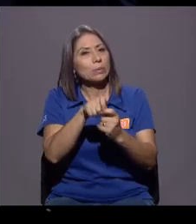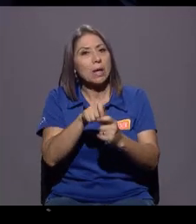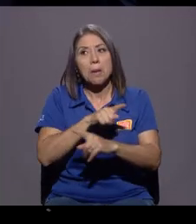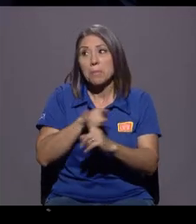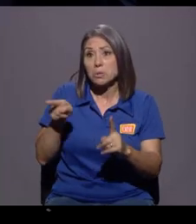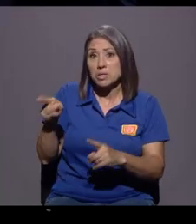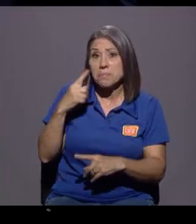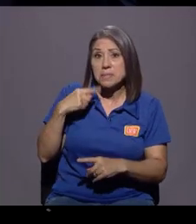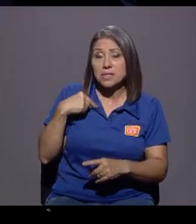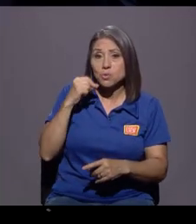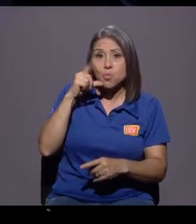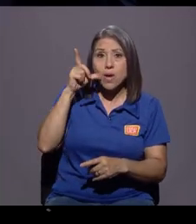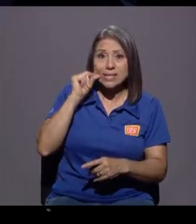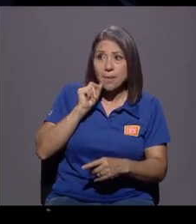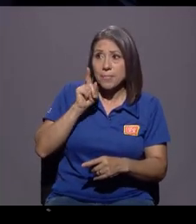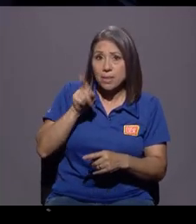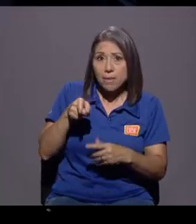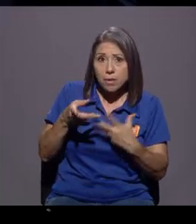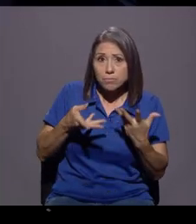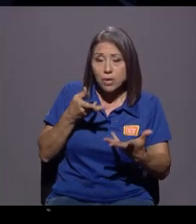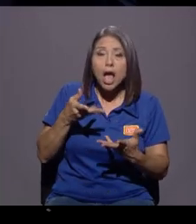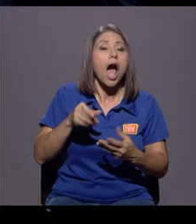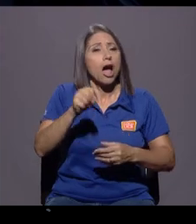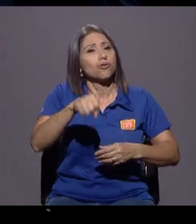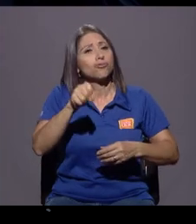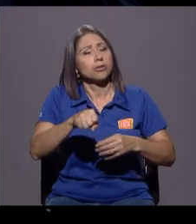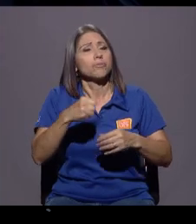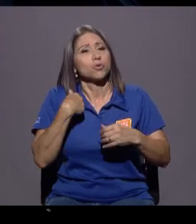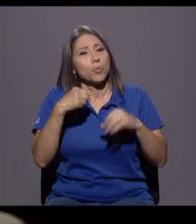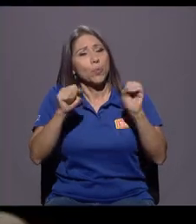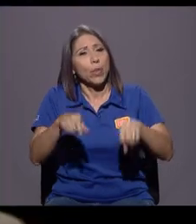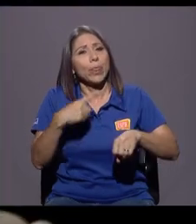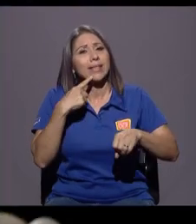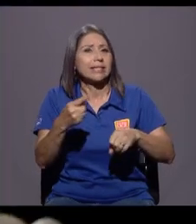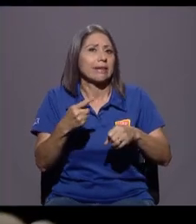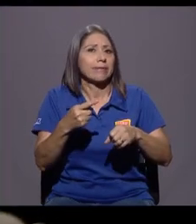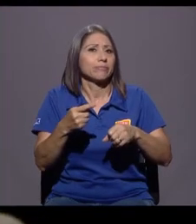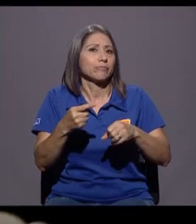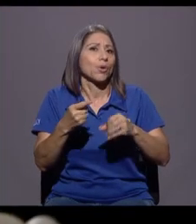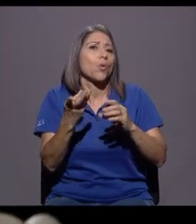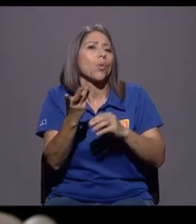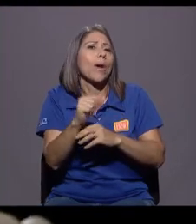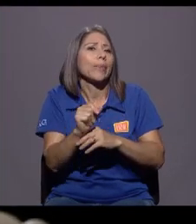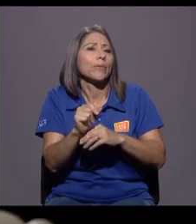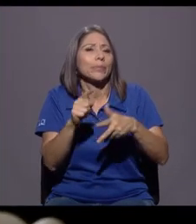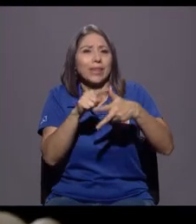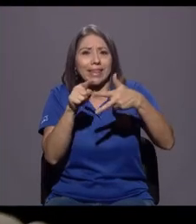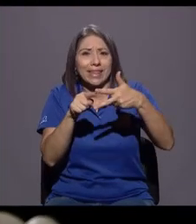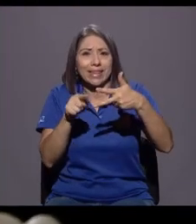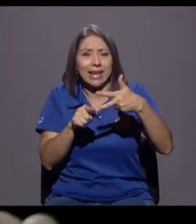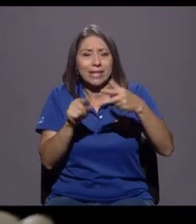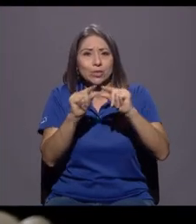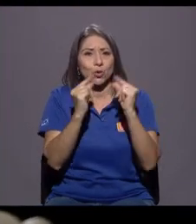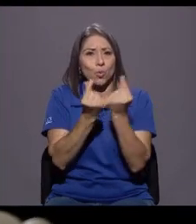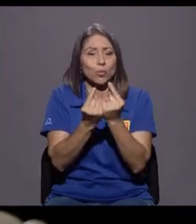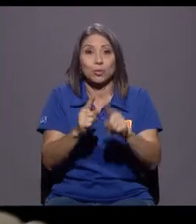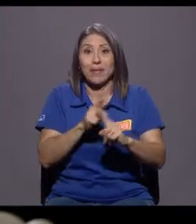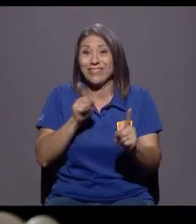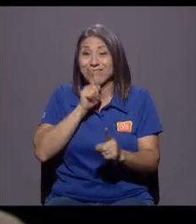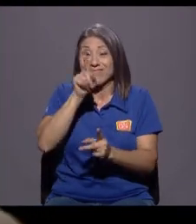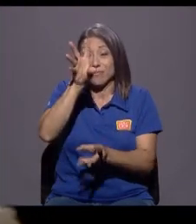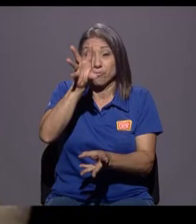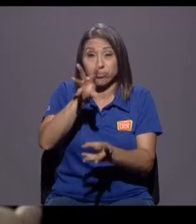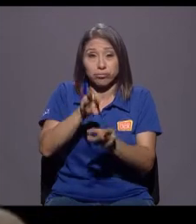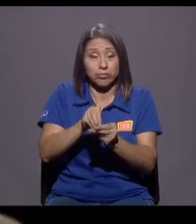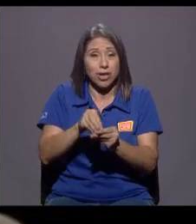dice WhatsApp, tiene que tener un número de... Ah, no, claro, un grupo. Yo tal vez le pueda decir el número de tres grupos, pero decirle la cantidad, porque no le puedo decir la